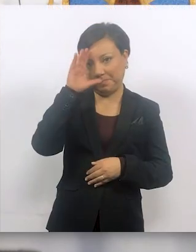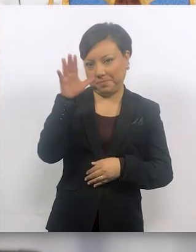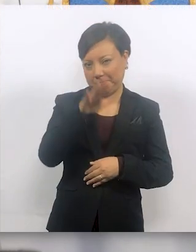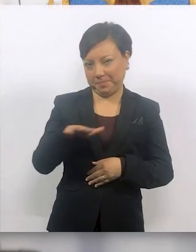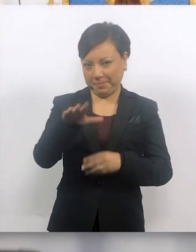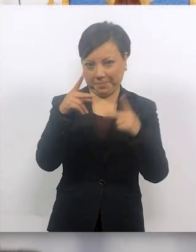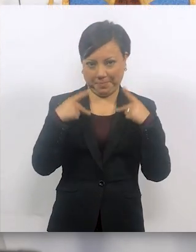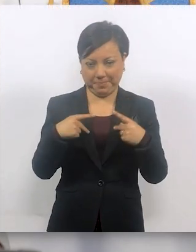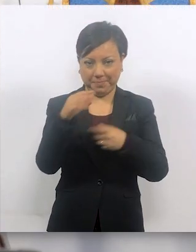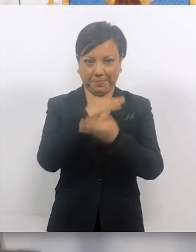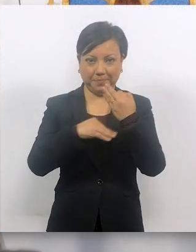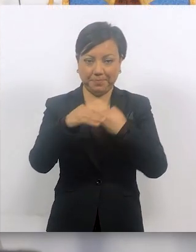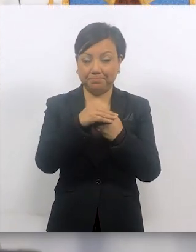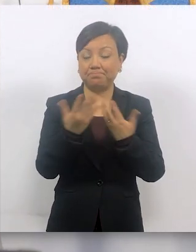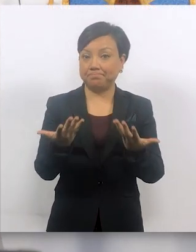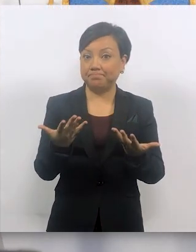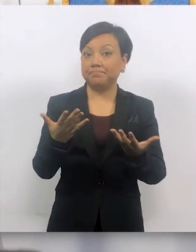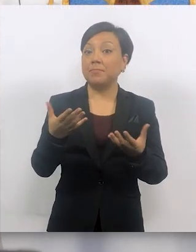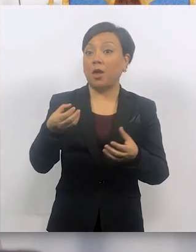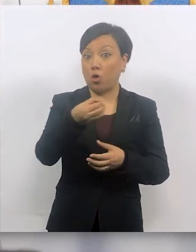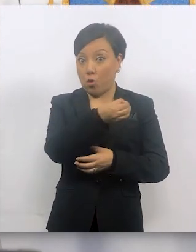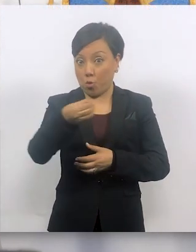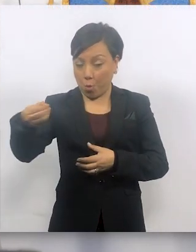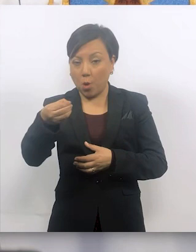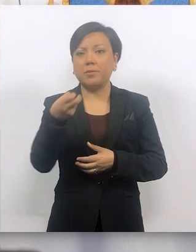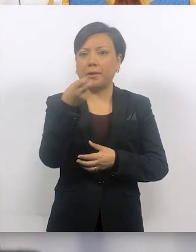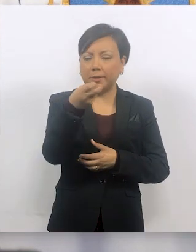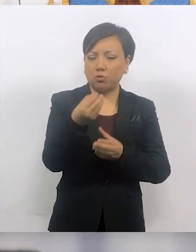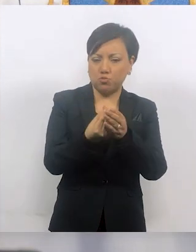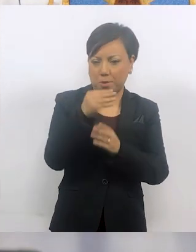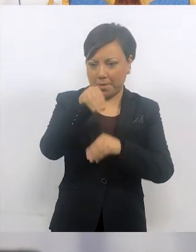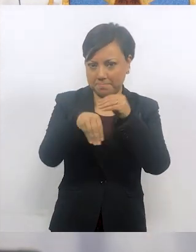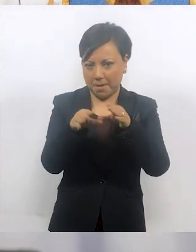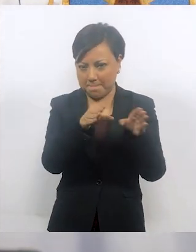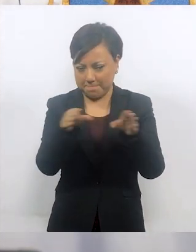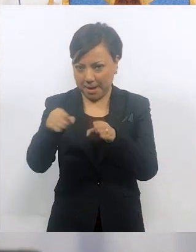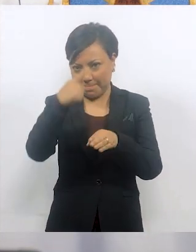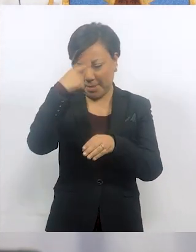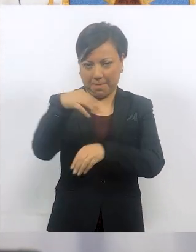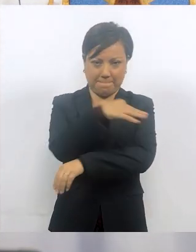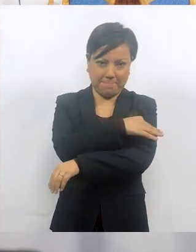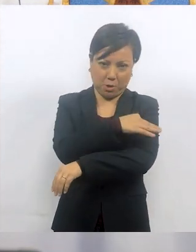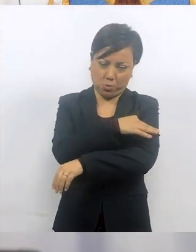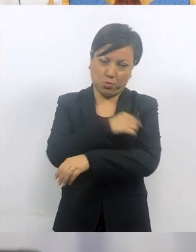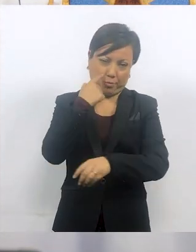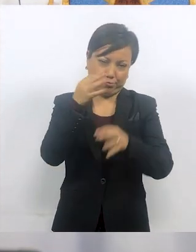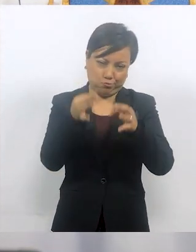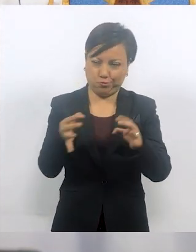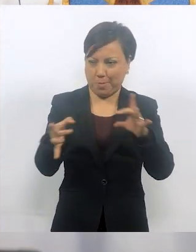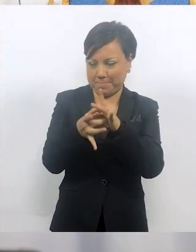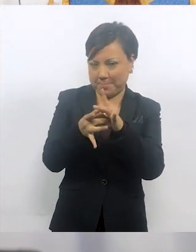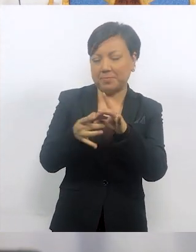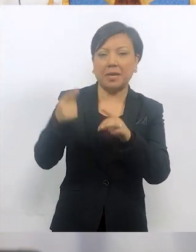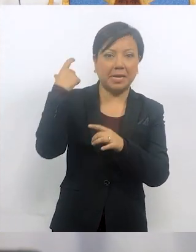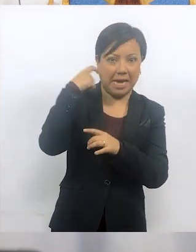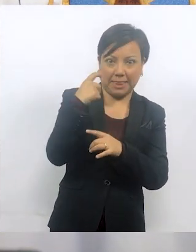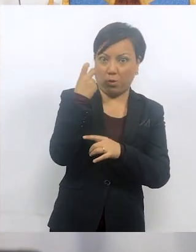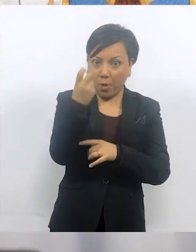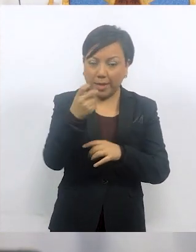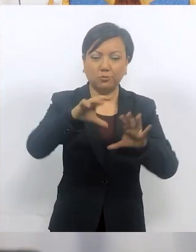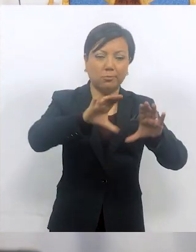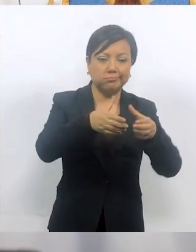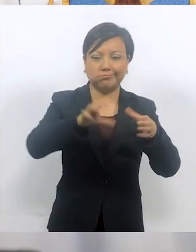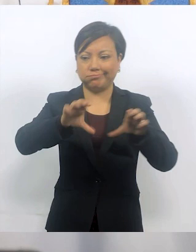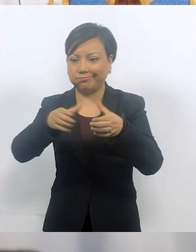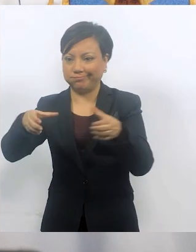Hola, ¿qué tal? La coordinación es nuestro eje para garantizar un plan nacional de vacunación que sea efectivo para Querétaro. Así lo entendemos los